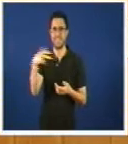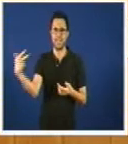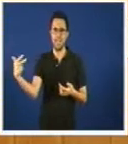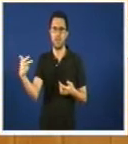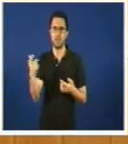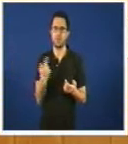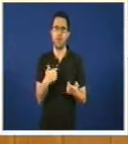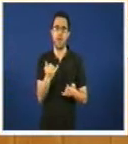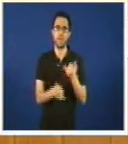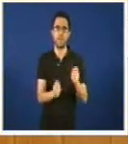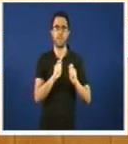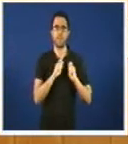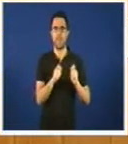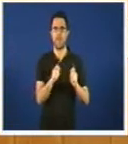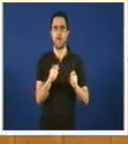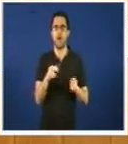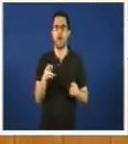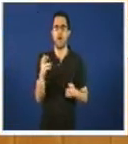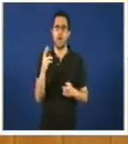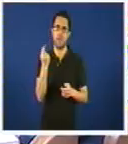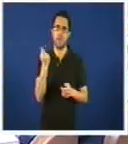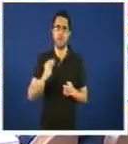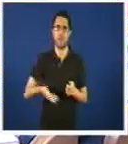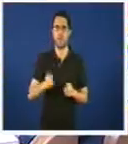o único que xera é mal gasto Moitas gracias